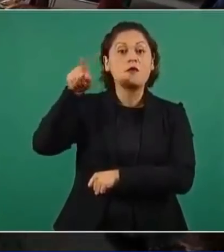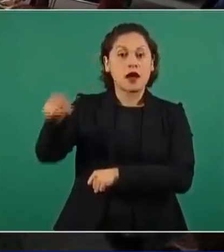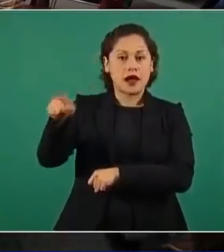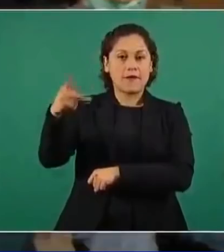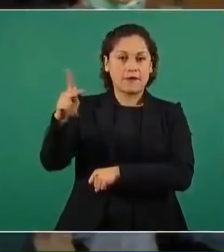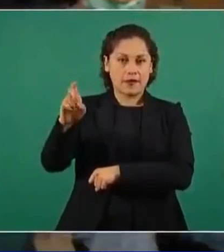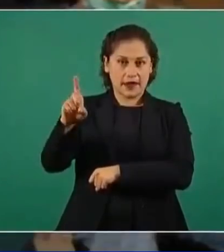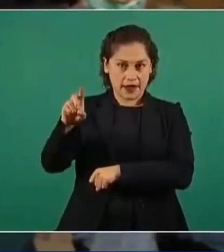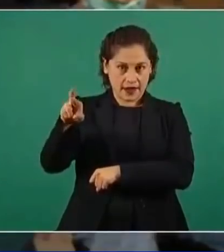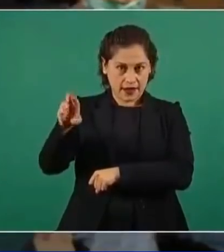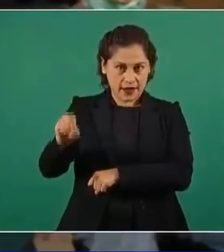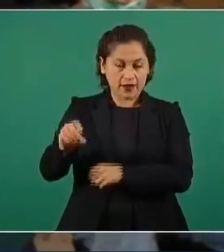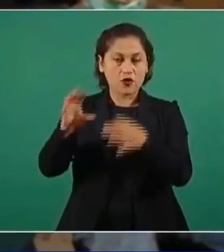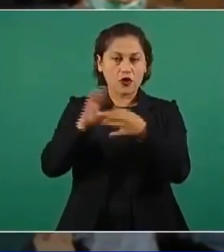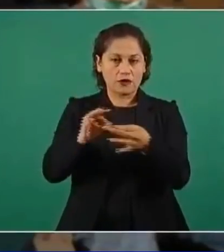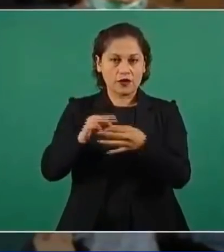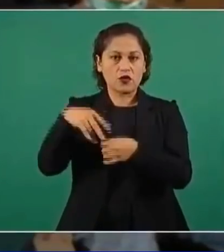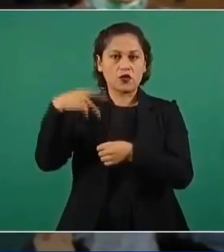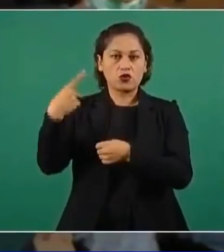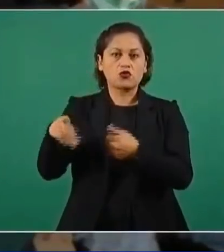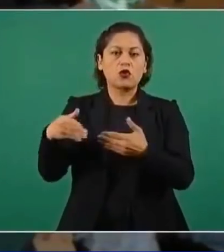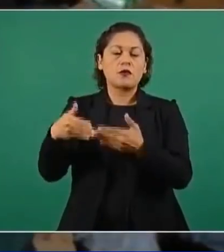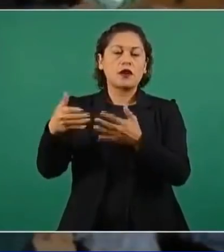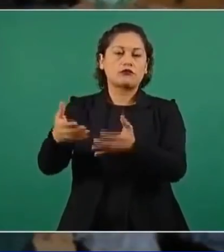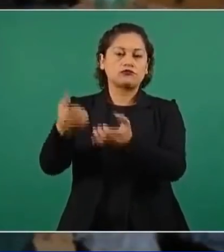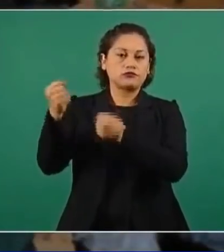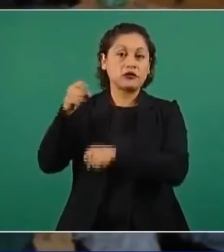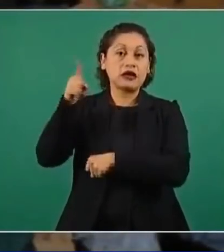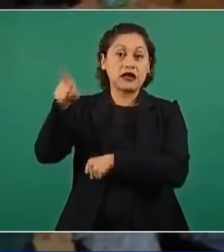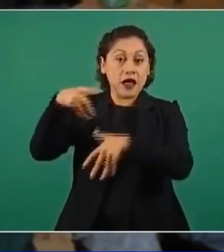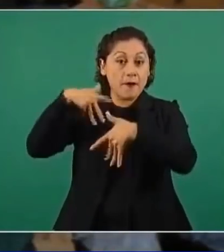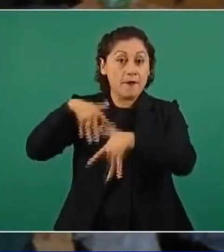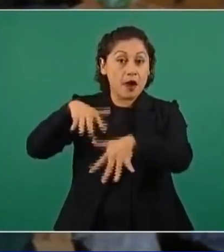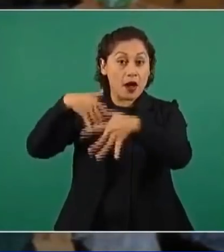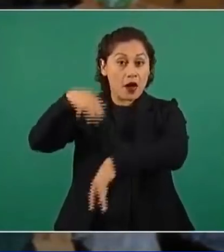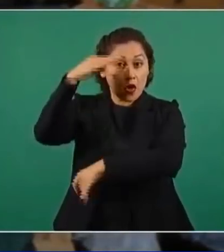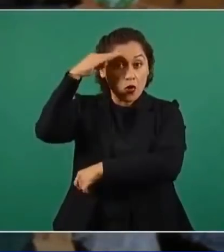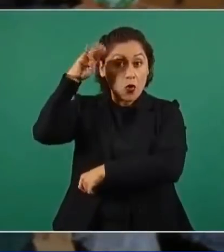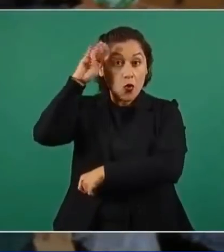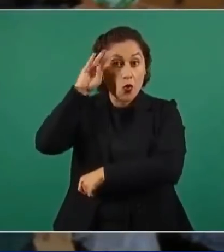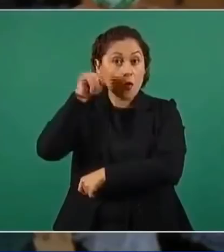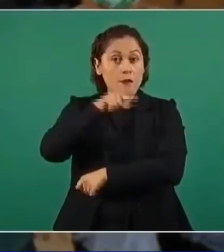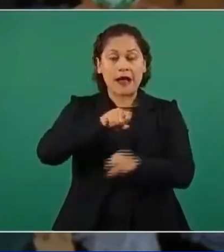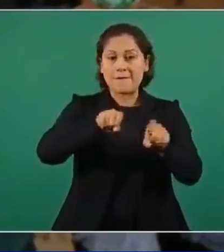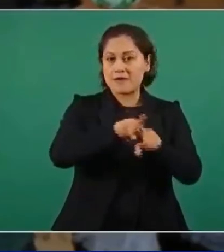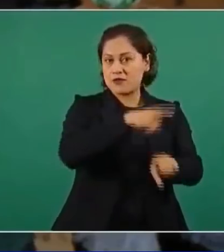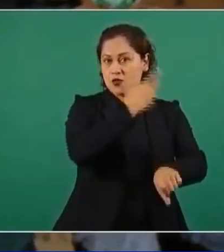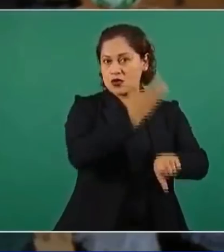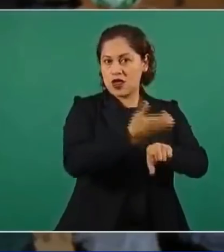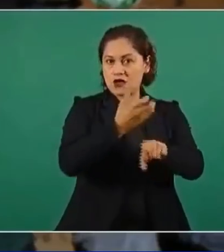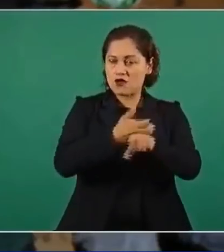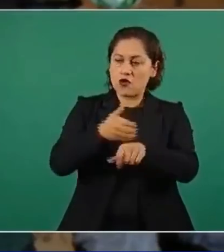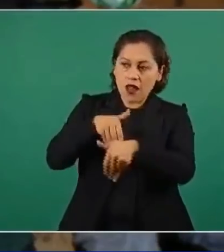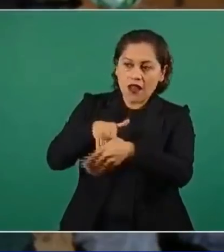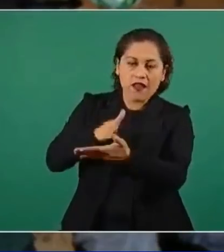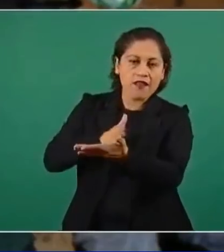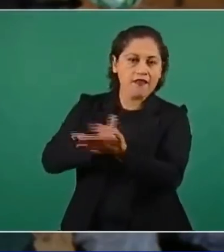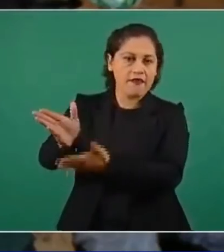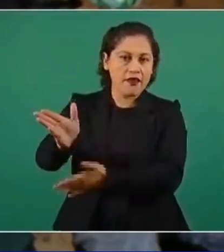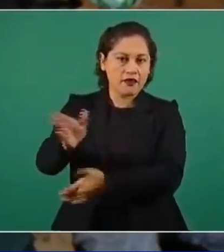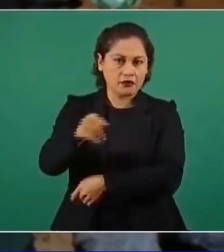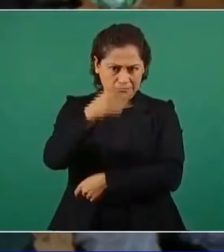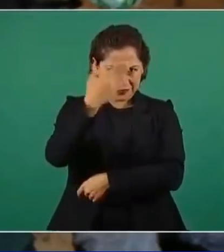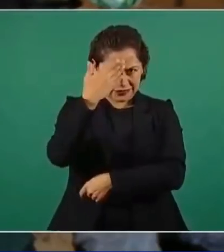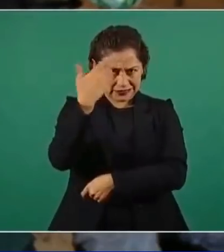embargo y también dijo que en las manifestaciones en Cuba hay intervención de Estados Unidos. Usted tiene información de que así